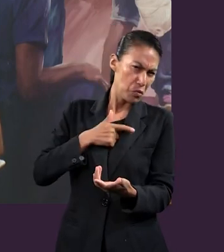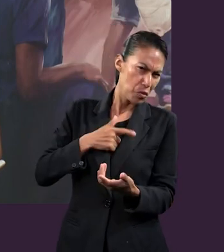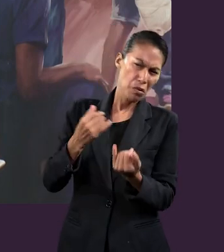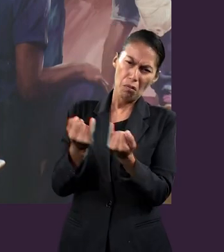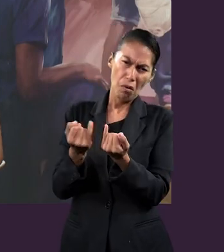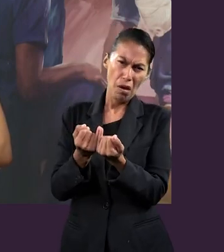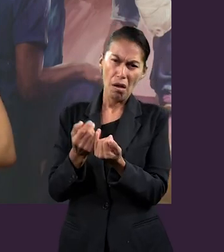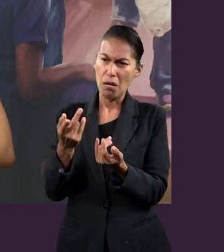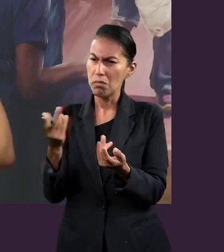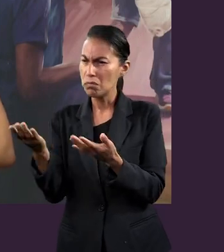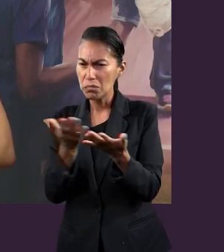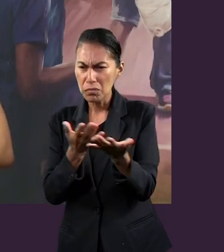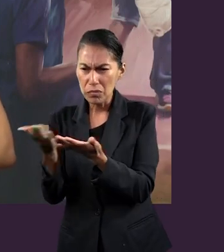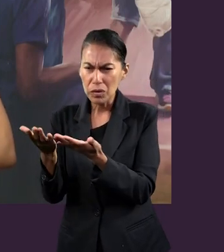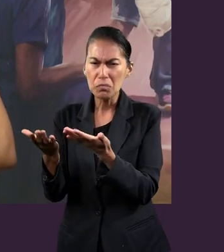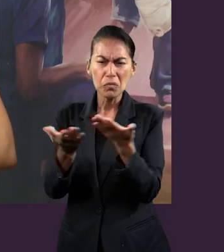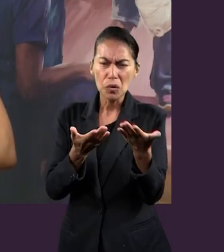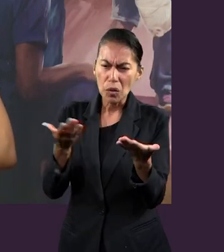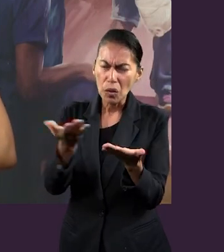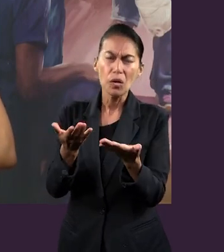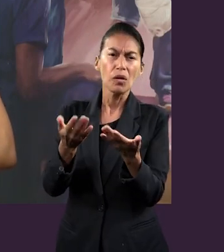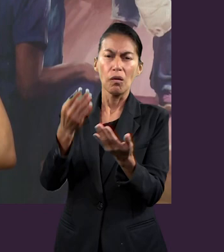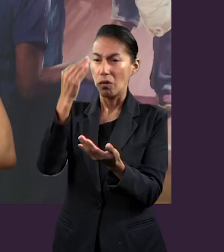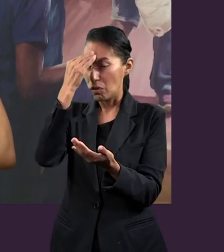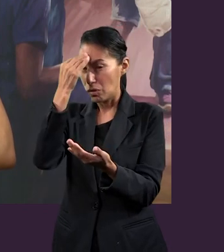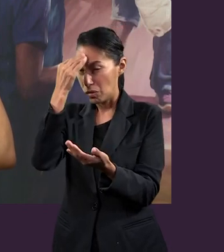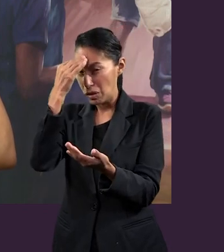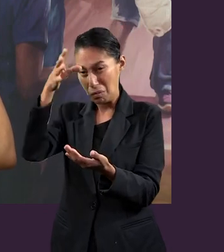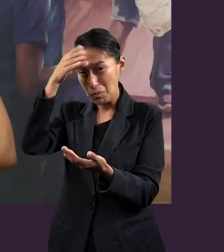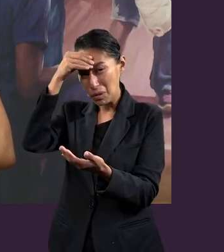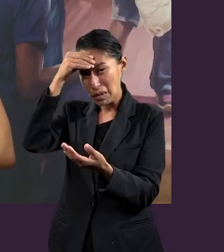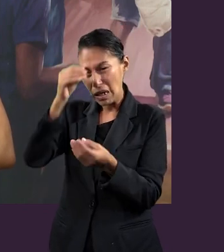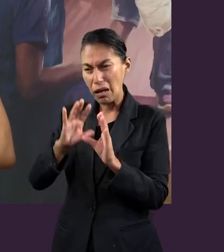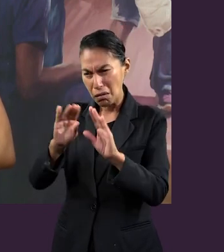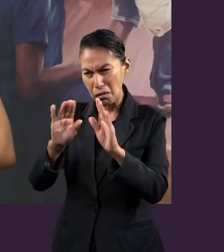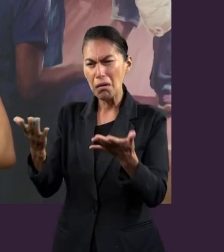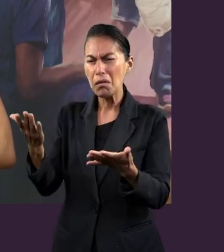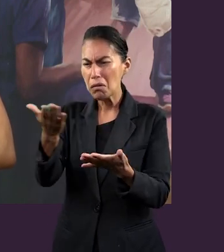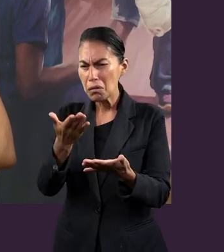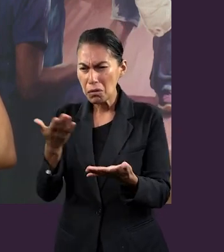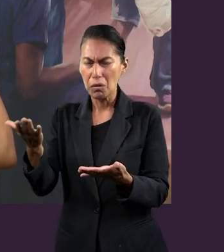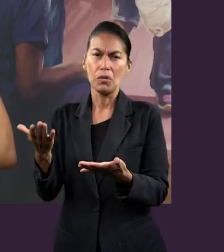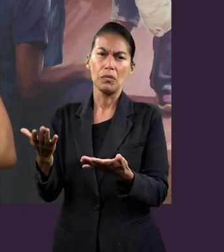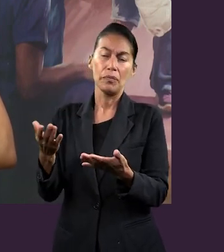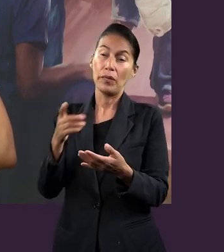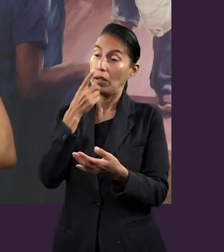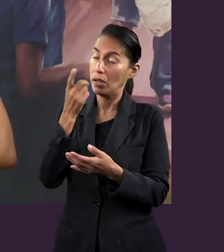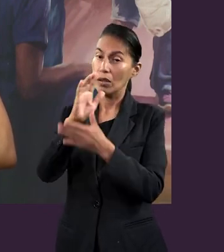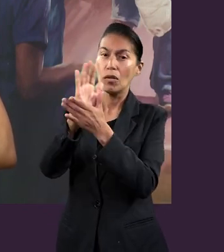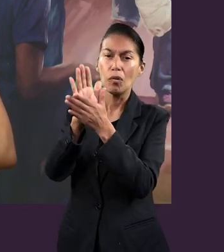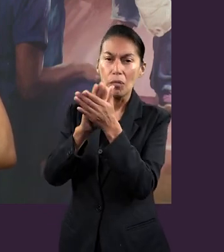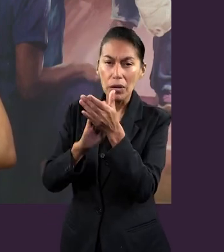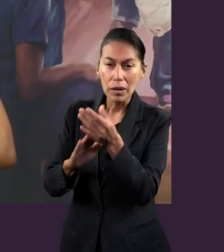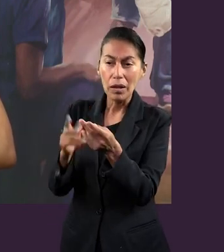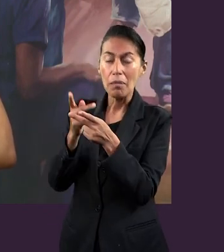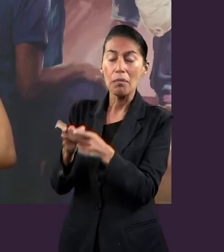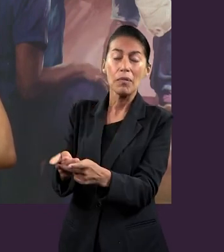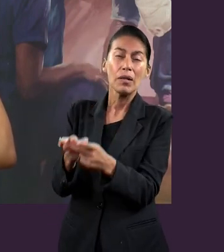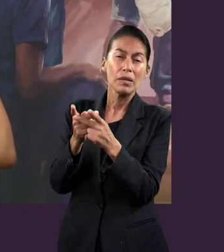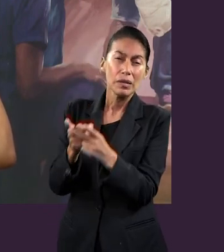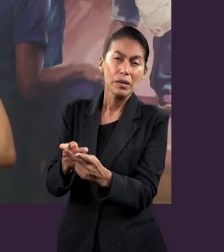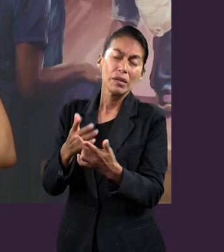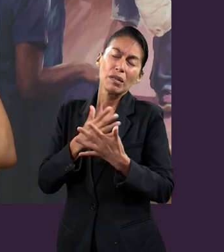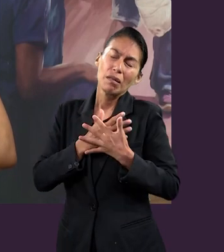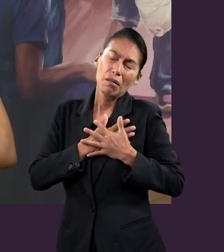se preocupa por ellos, pues con el conocimiento que usted ya tiene, ¿no? Se nos habla sobre tener humildad, mansedumbre y